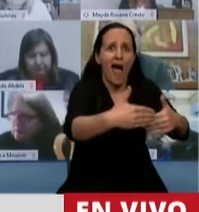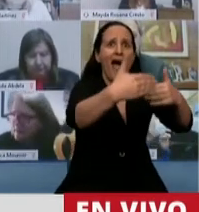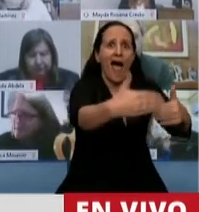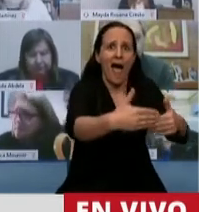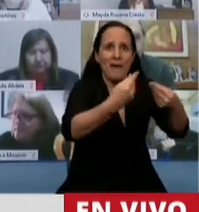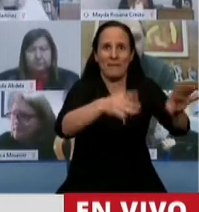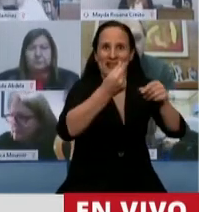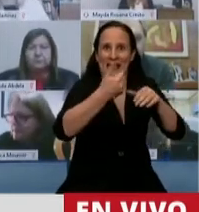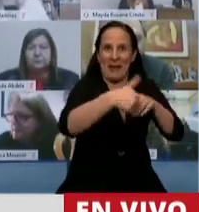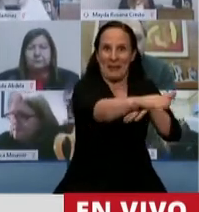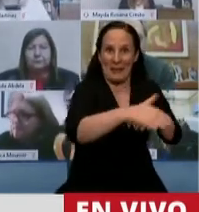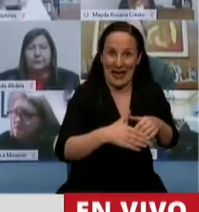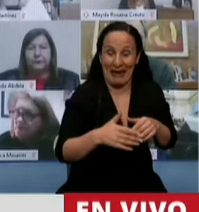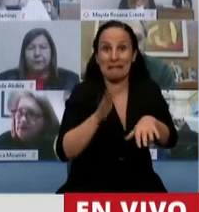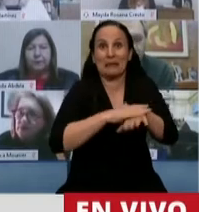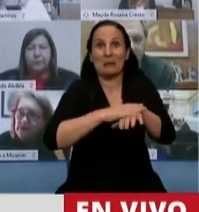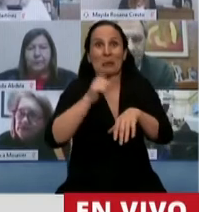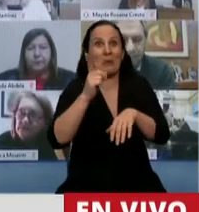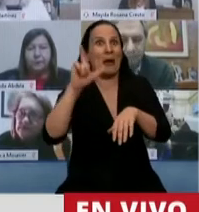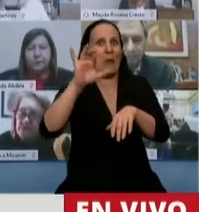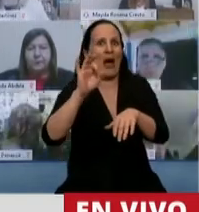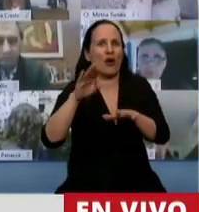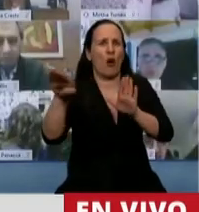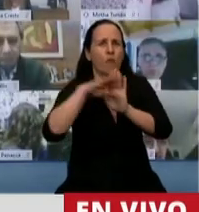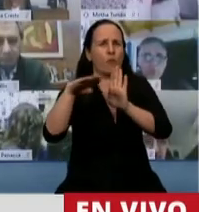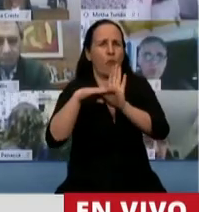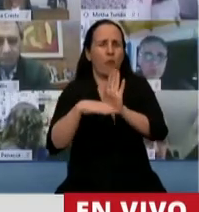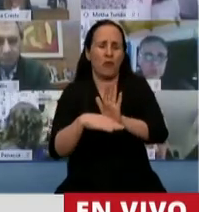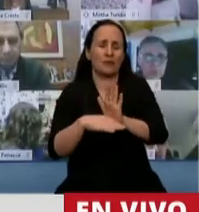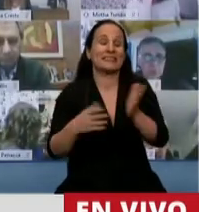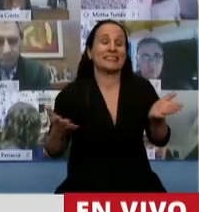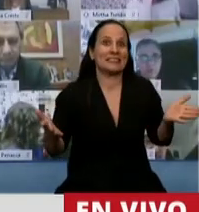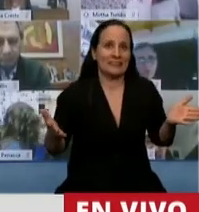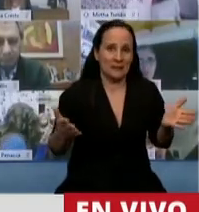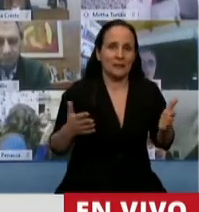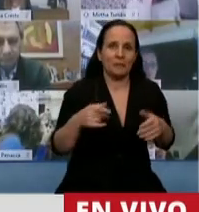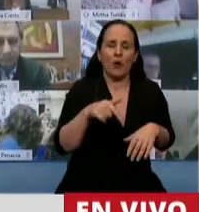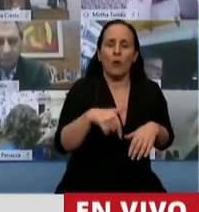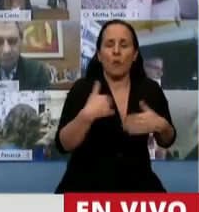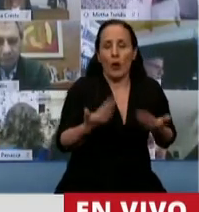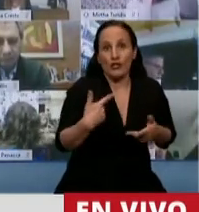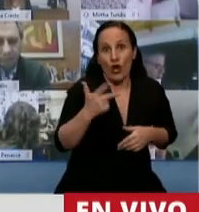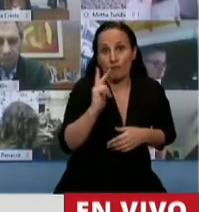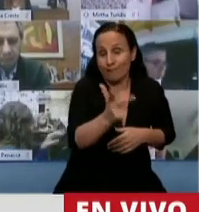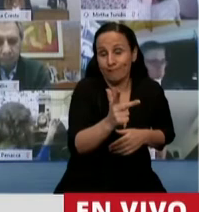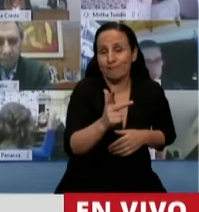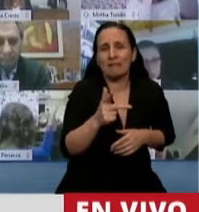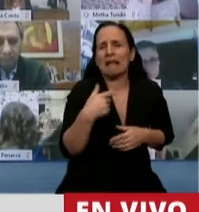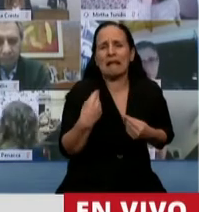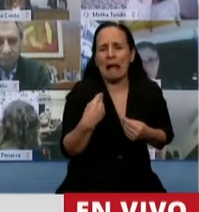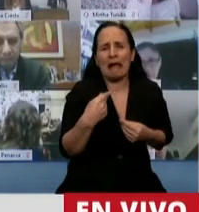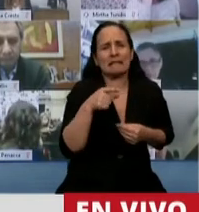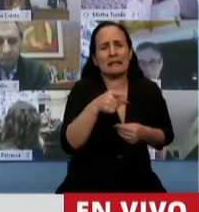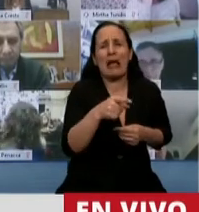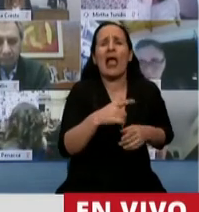exigencias que se tenían por parte de los bancos. Así que, en ese sentido, nosotros simplemente insistimos en que hay que